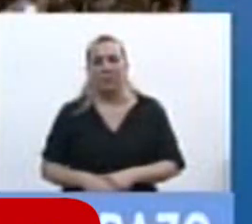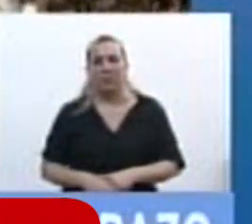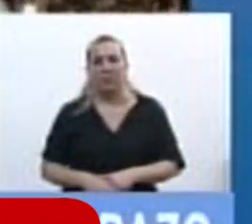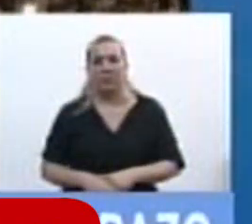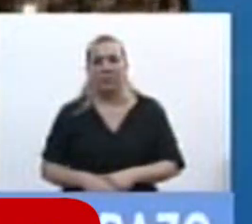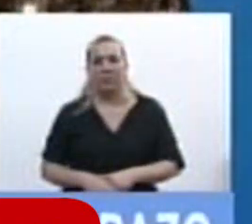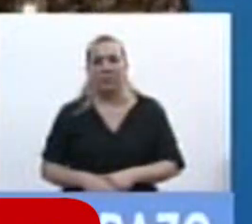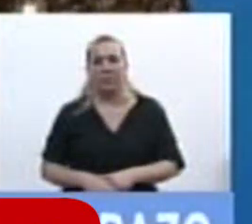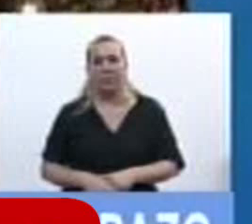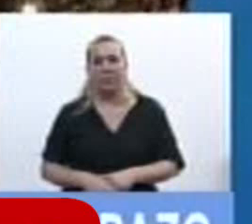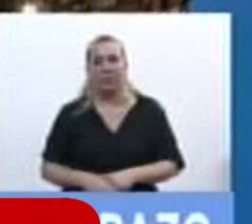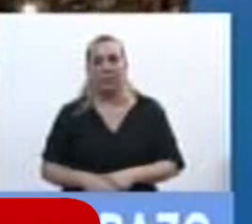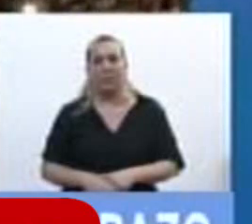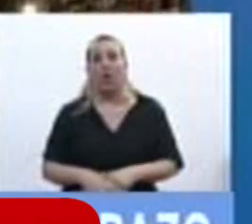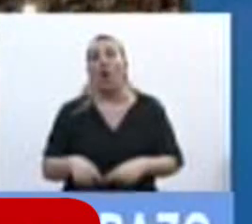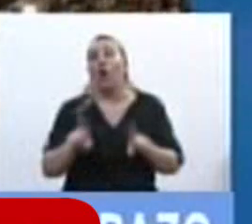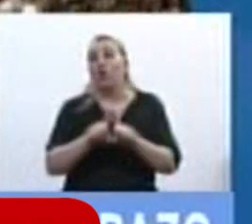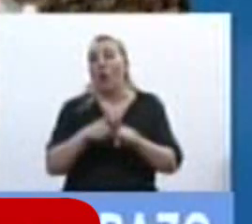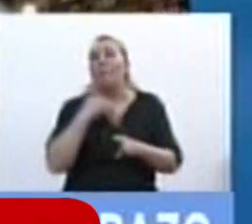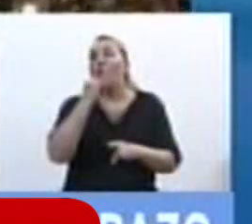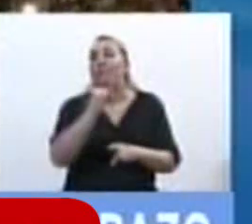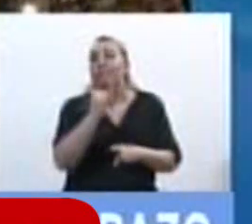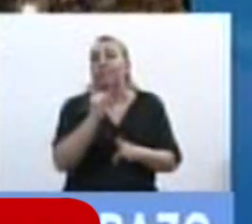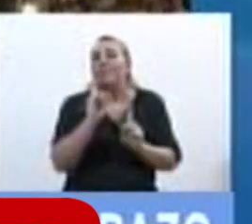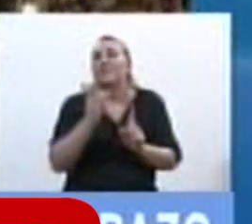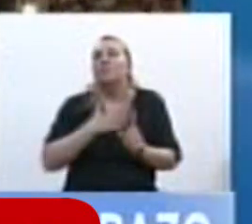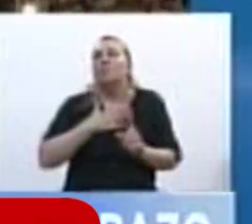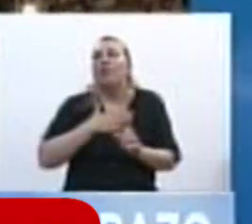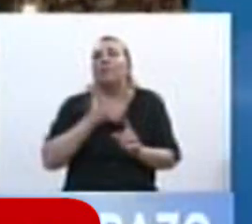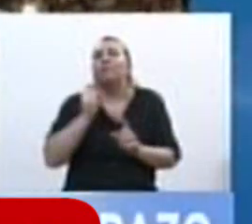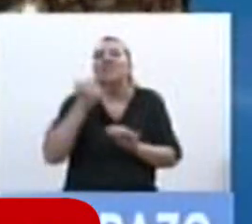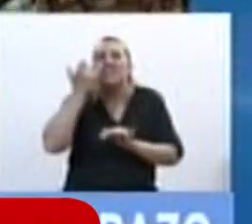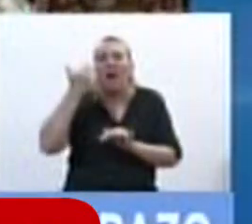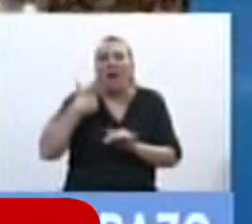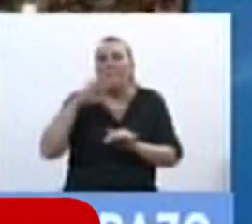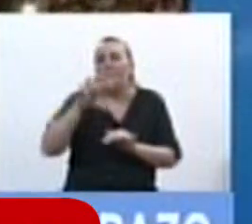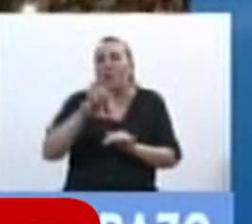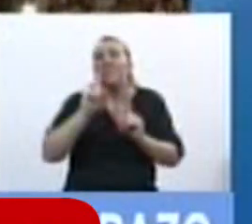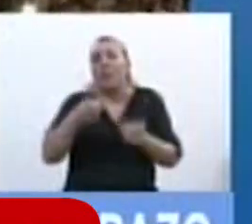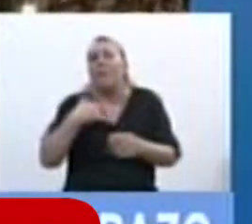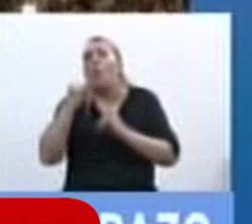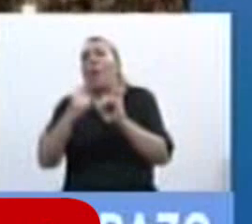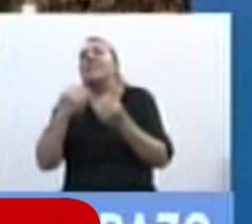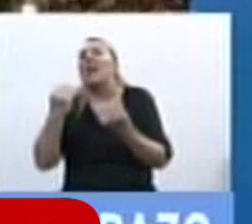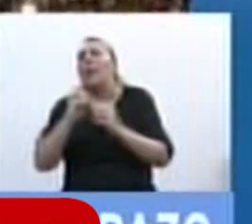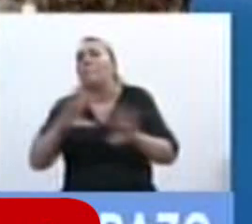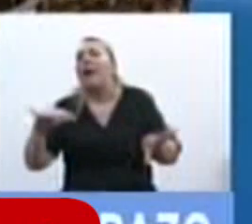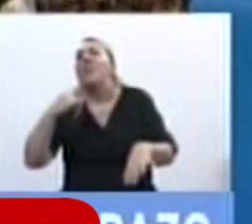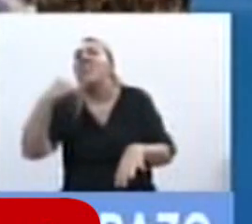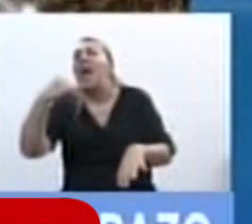lo que pudimos hacer en la provincia te digo también lo que nos pasó la parte negativa de lo que nos sucedió